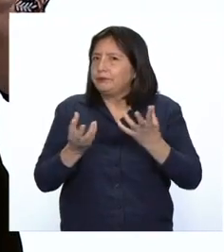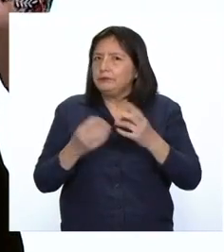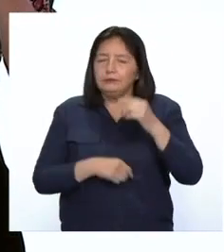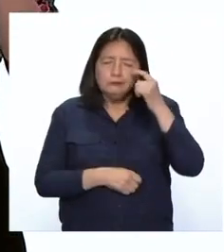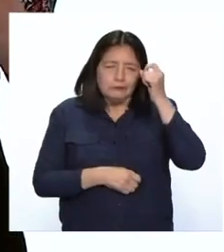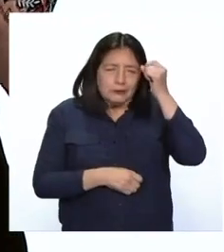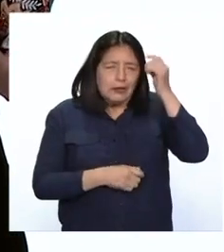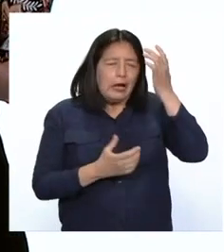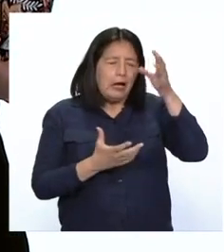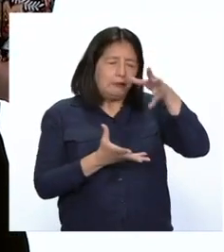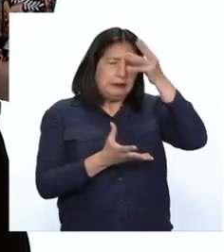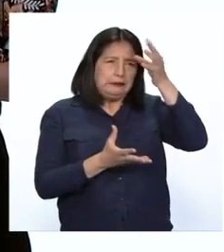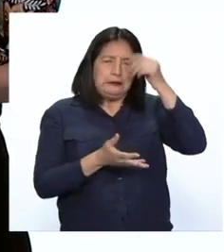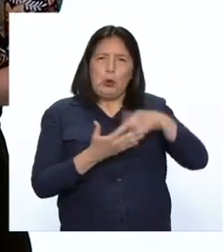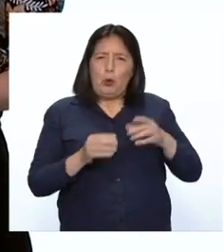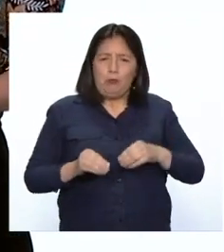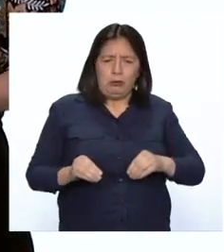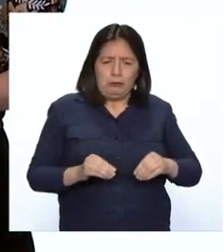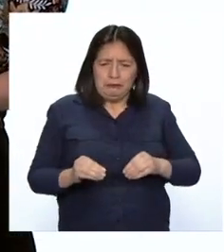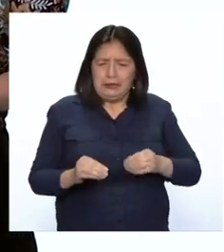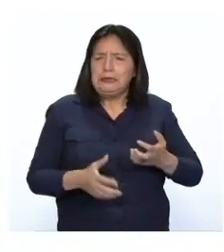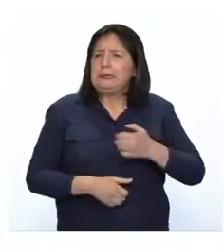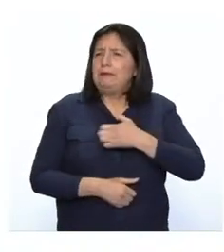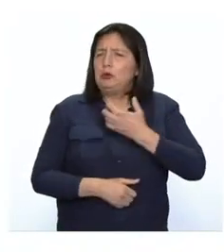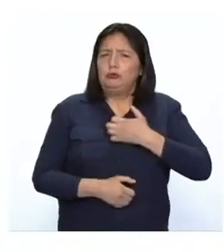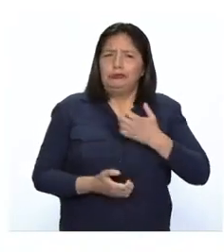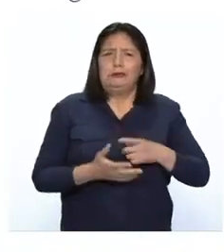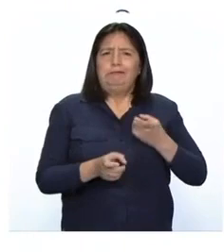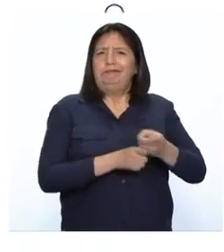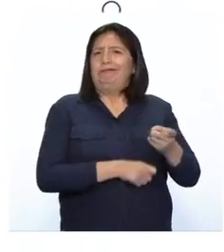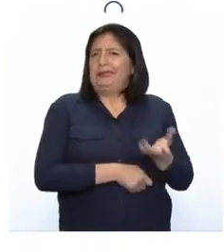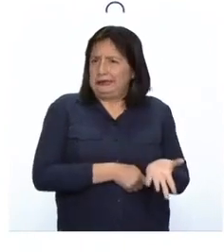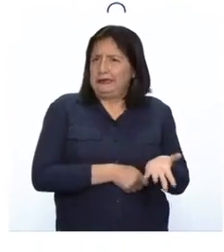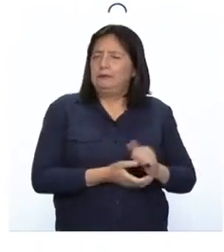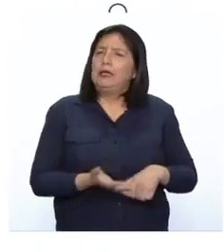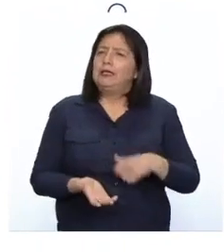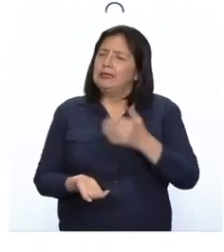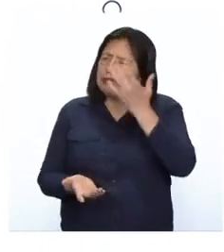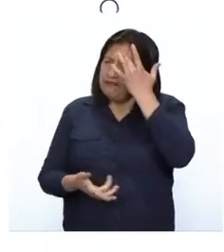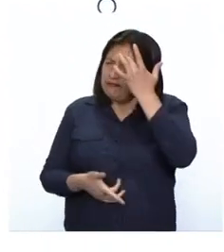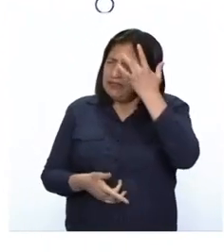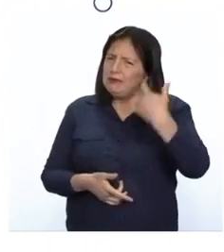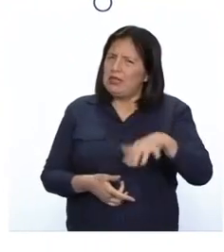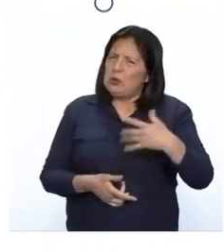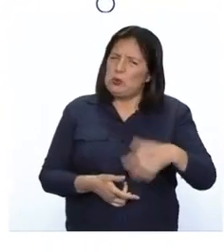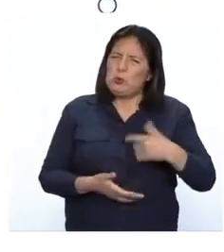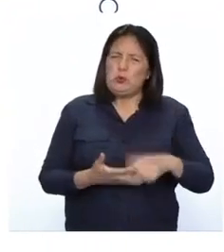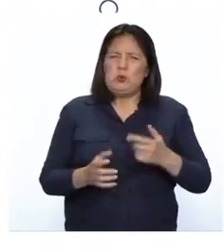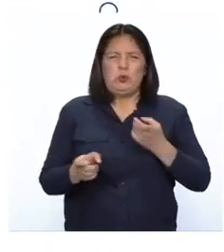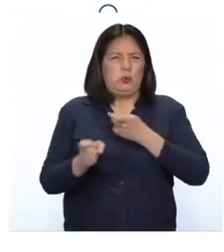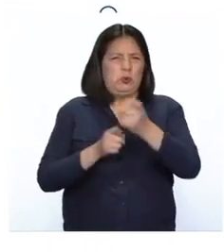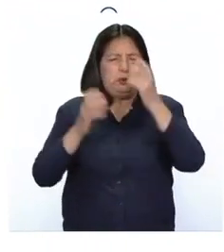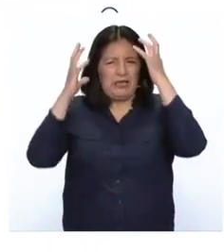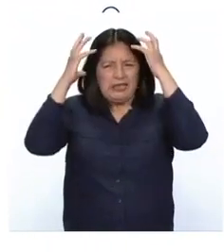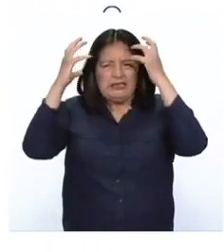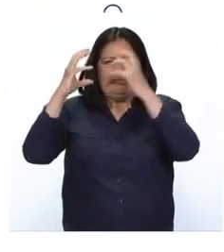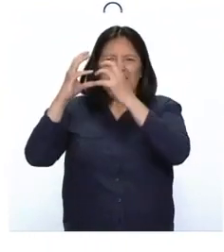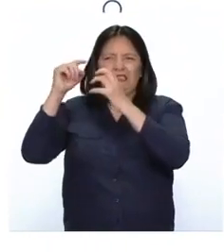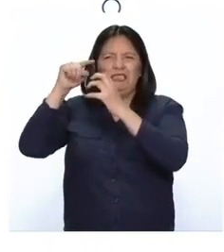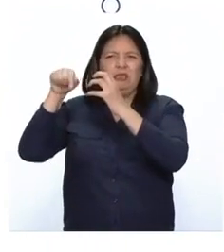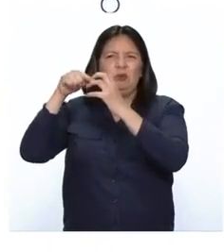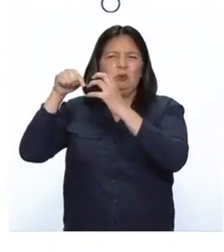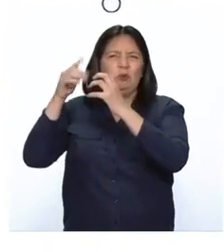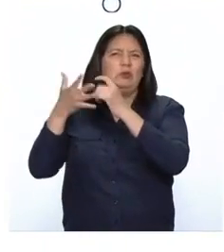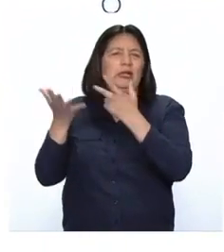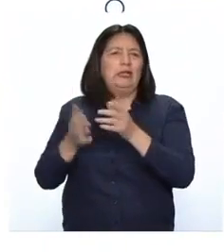cognitivo, a nivel motor y emocional. La anemia puede afectar las células cerebrales en los primeros 2